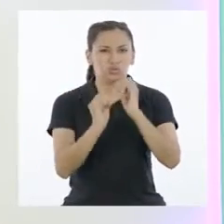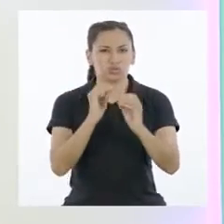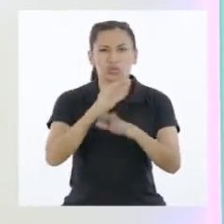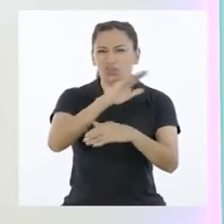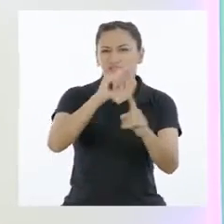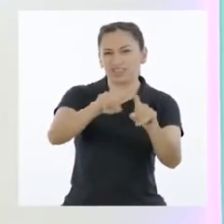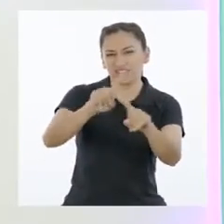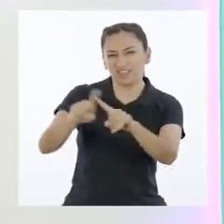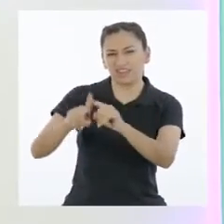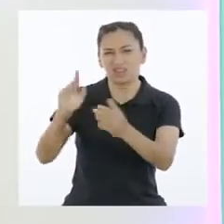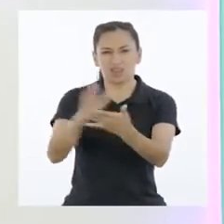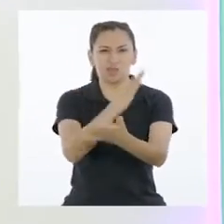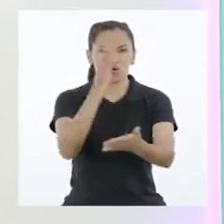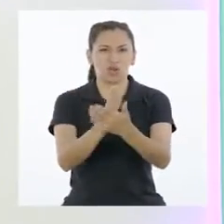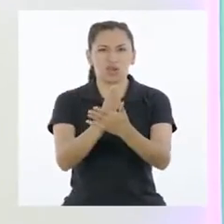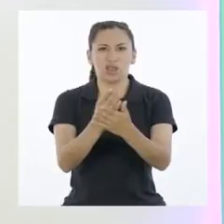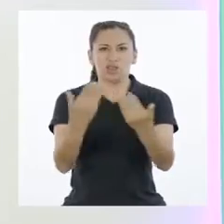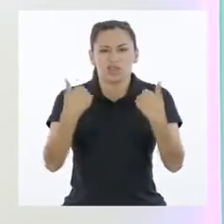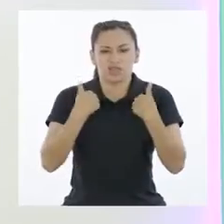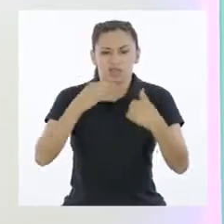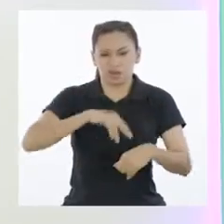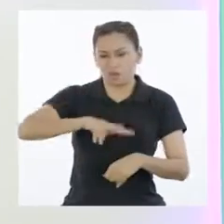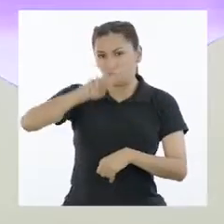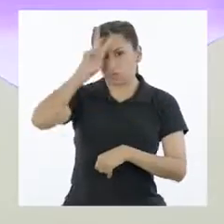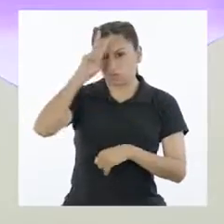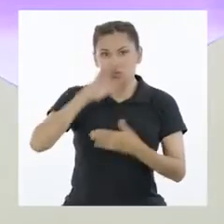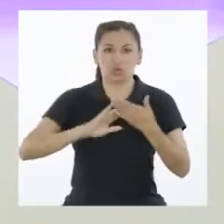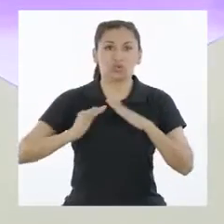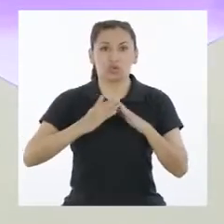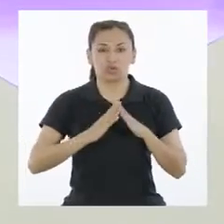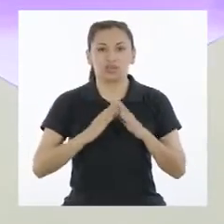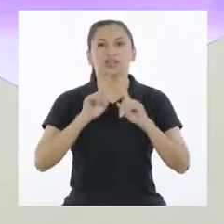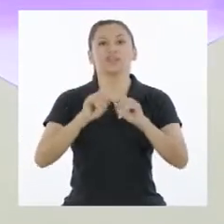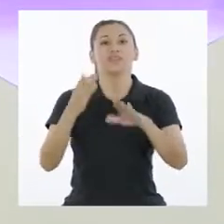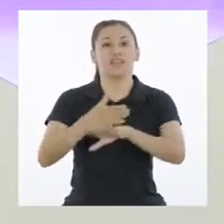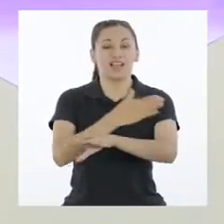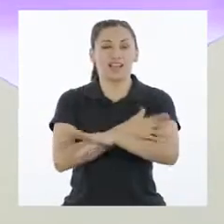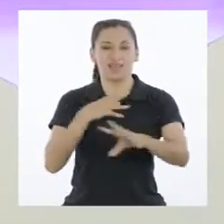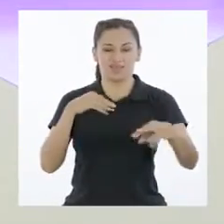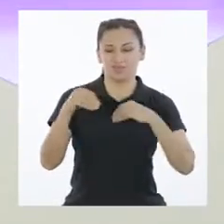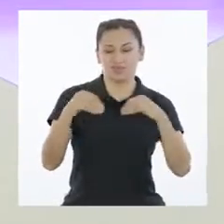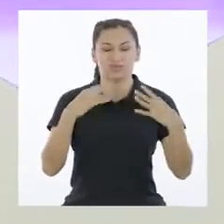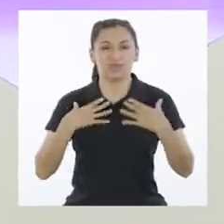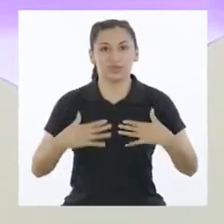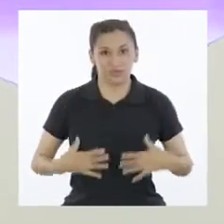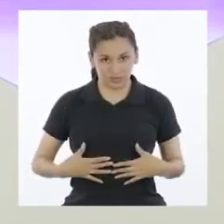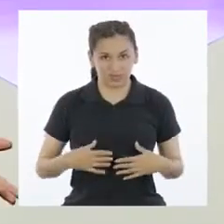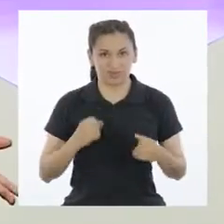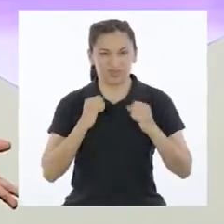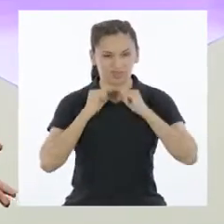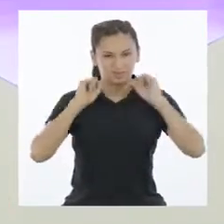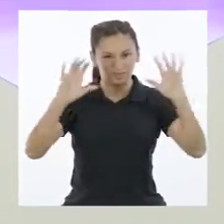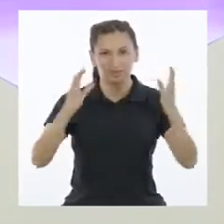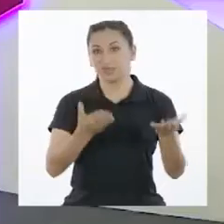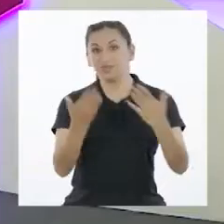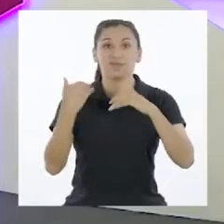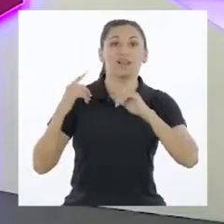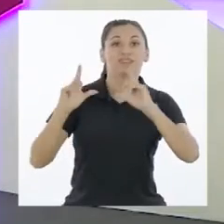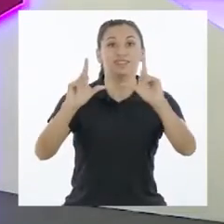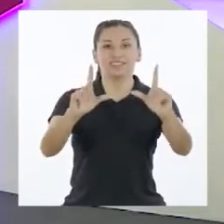solución a los problemas que afectan a nuestra comunidad y país? Pero antes, un poco de movimiento para desestresarnos.